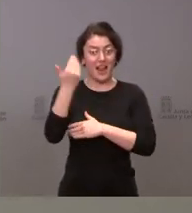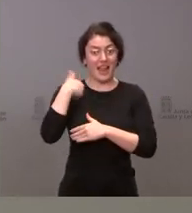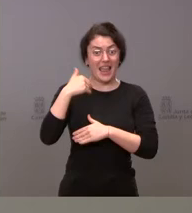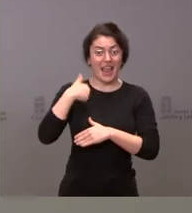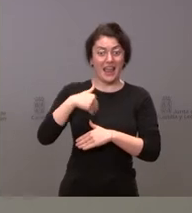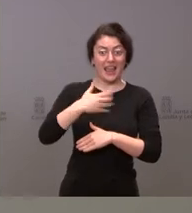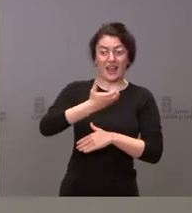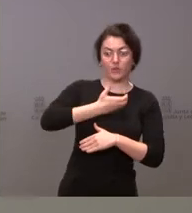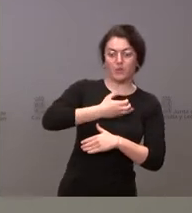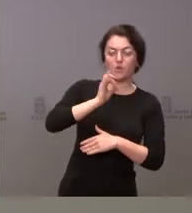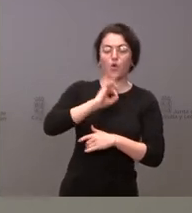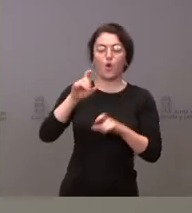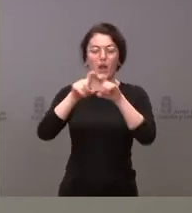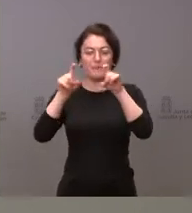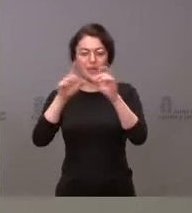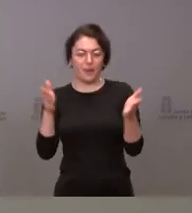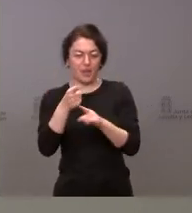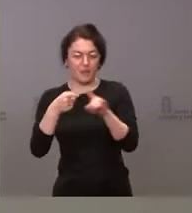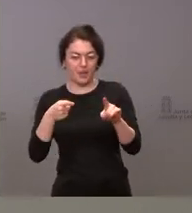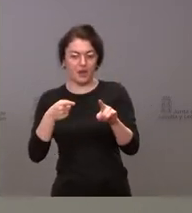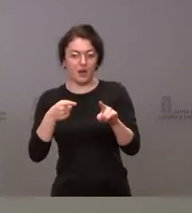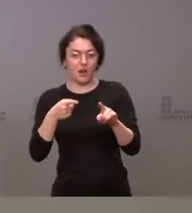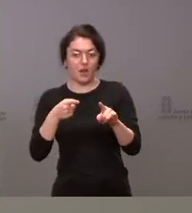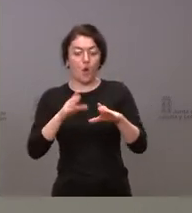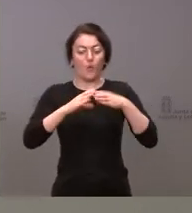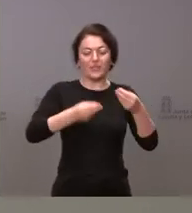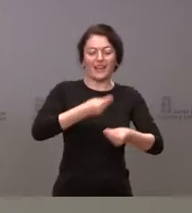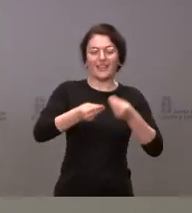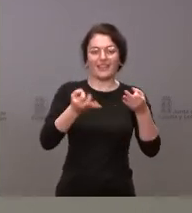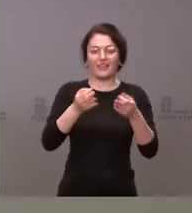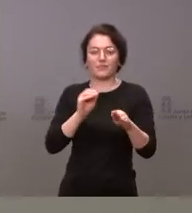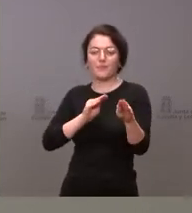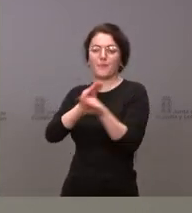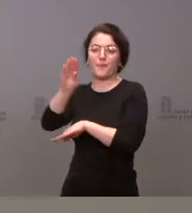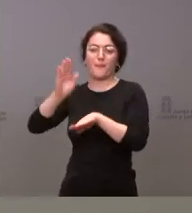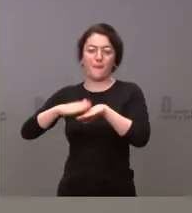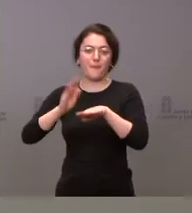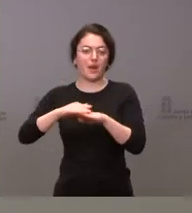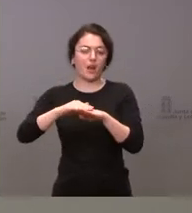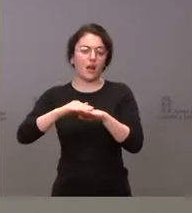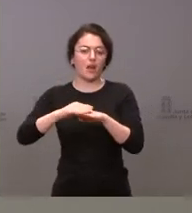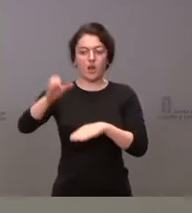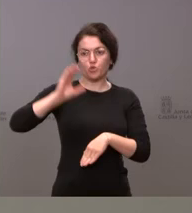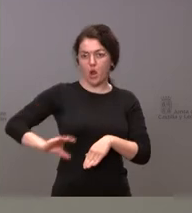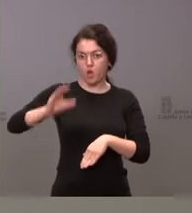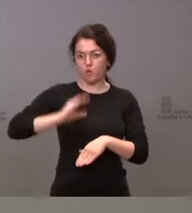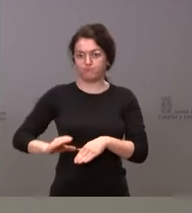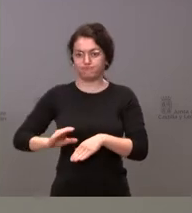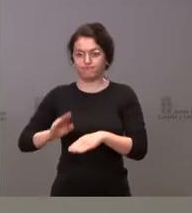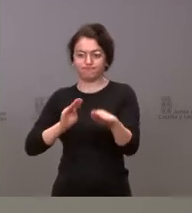o de pymes, lo que hará la Junta es darles la cuantía para abonar las correspondientes nóminas. Y la contratación en los